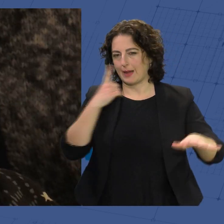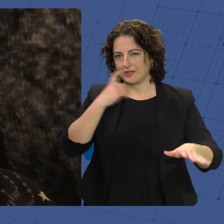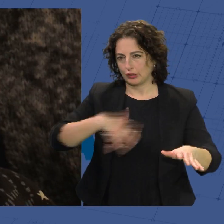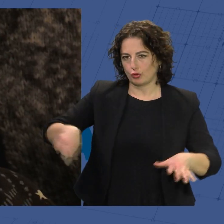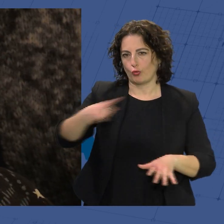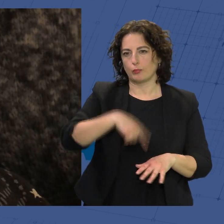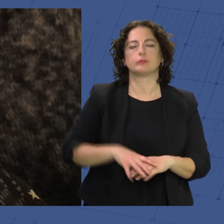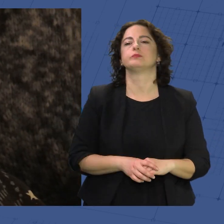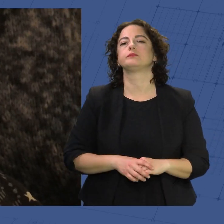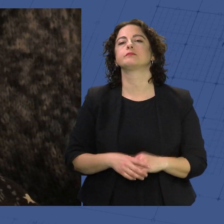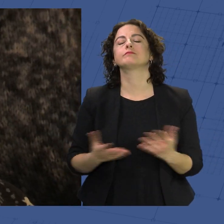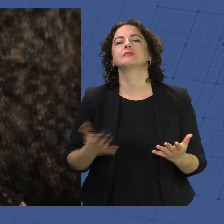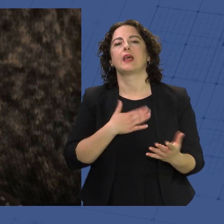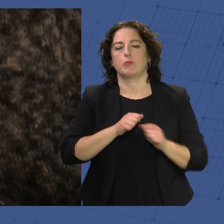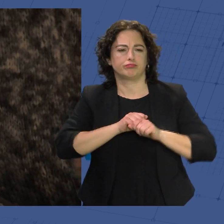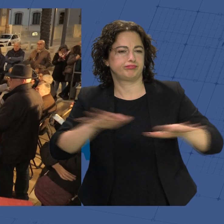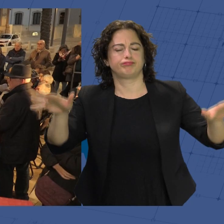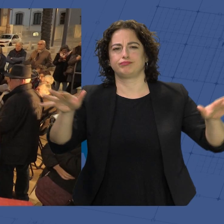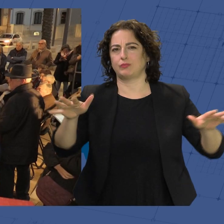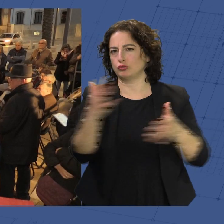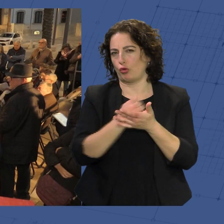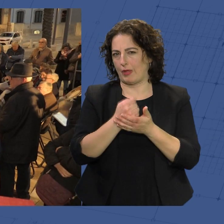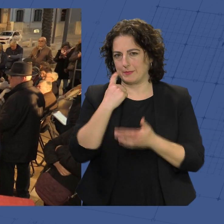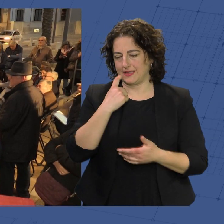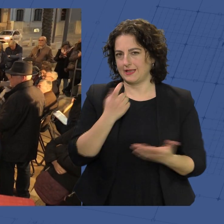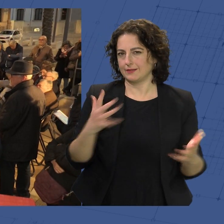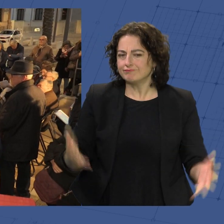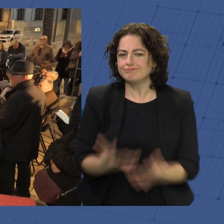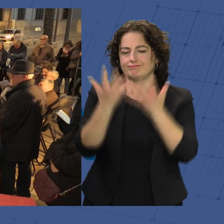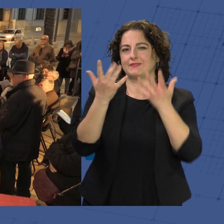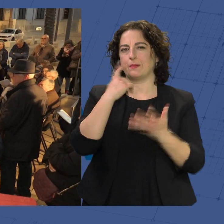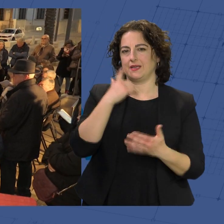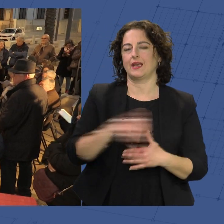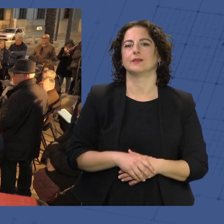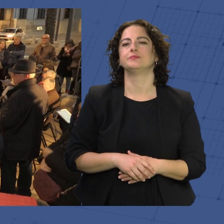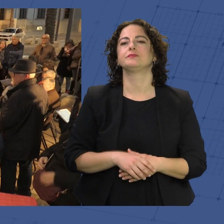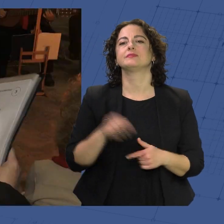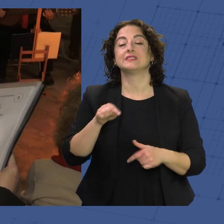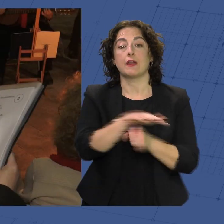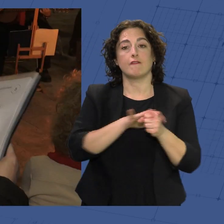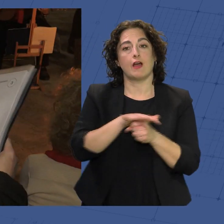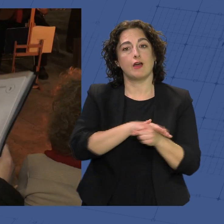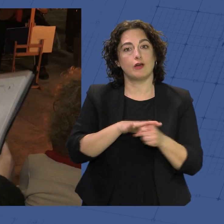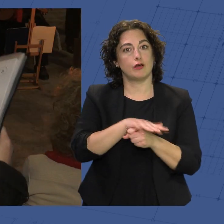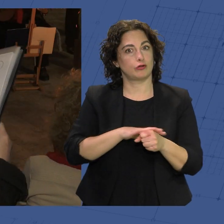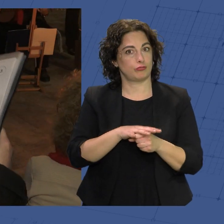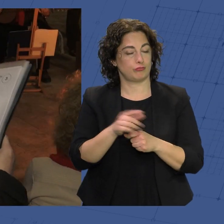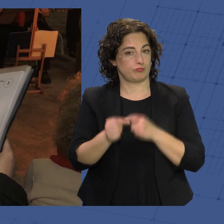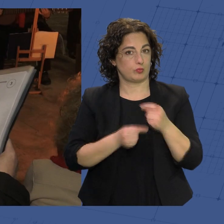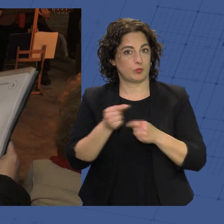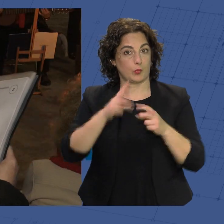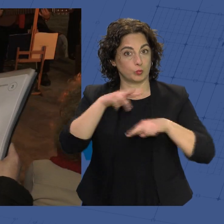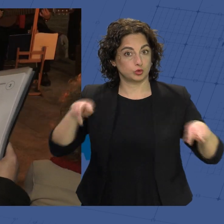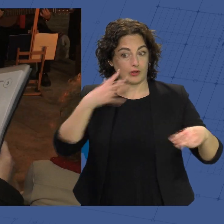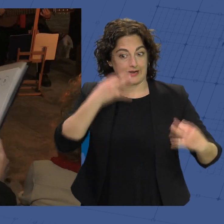es que llegue a todos, que llegue a todos sitios, potenciar todo lo que tiene Almería, que es mucho. Y este barrio que se nos está quedando, pues el Museo del